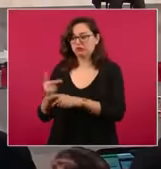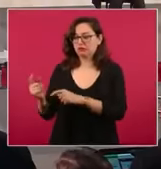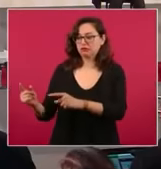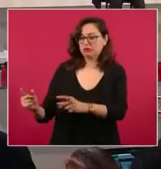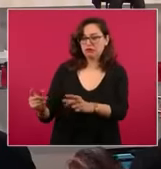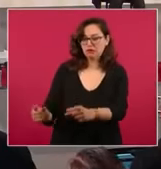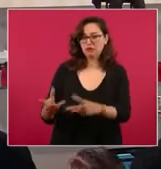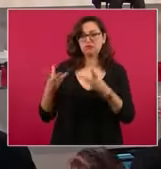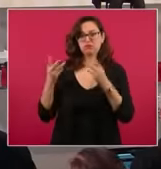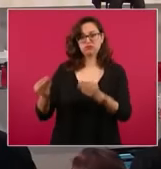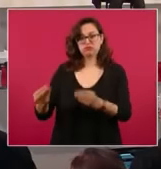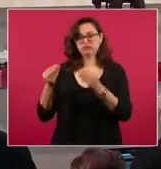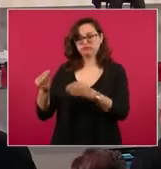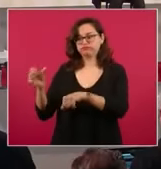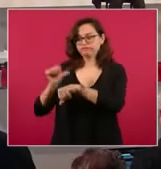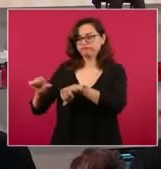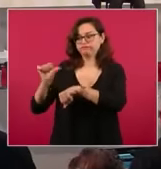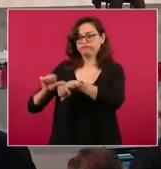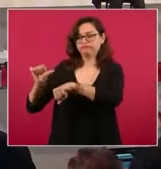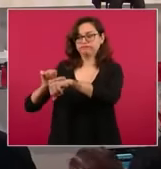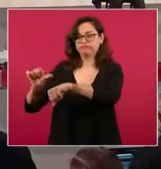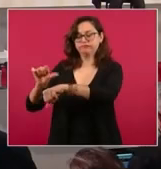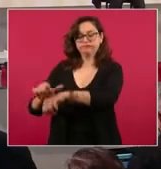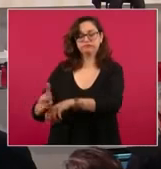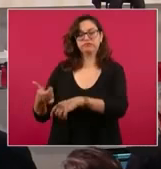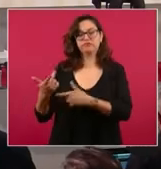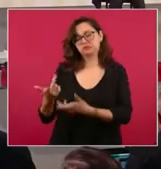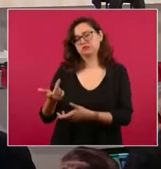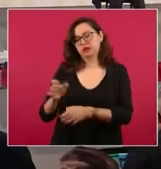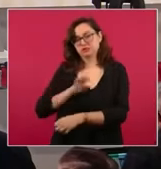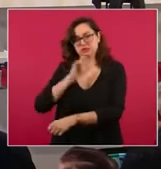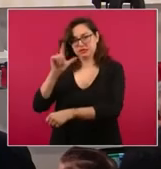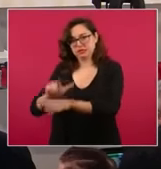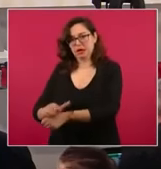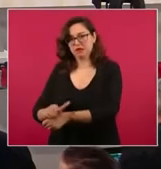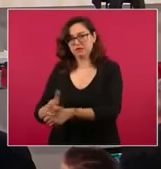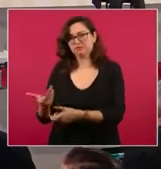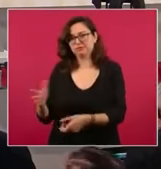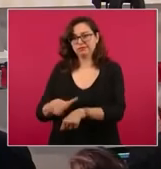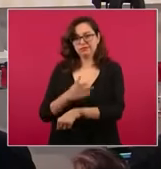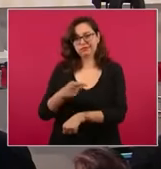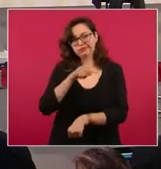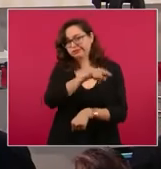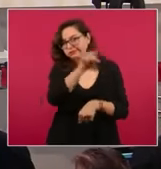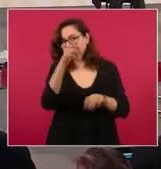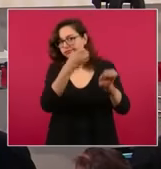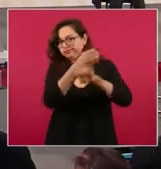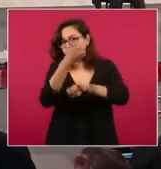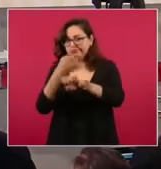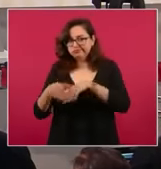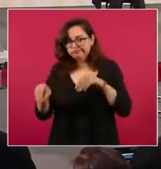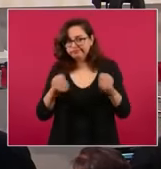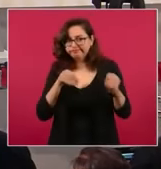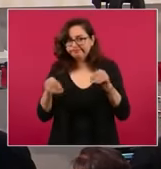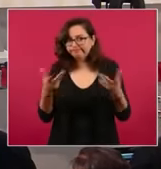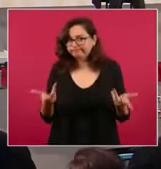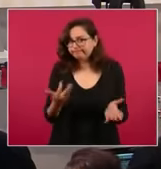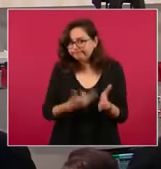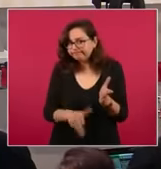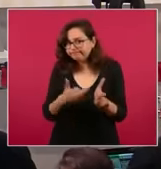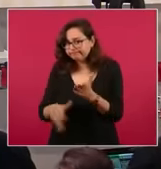los médicos, los equipos, para poder llevar a cabo este tipo de intervenciones de manera